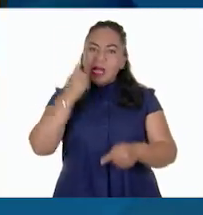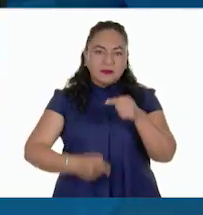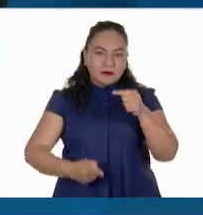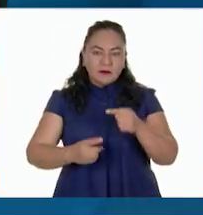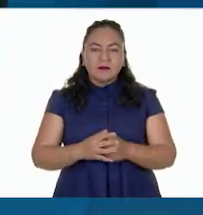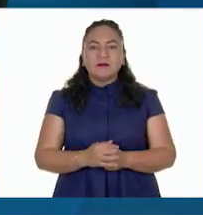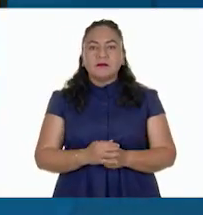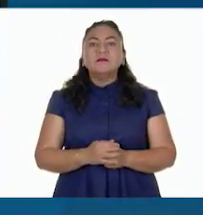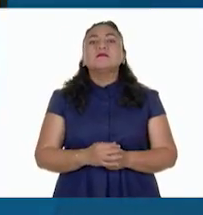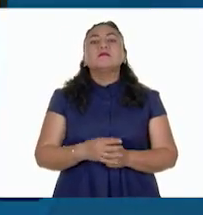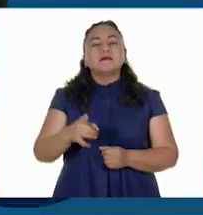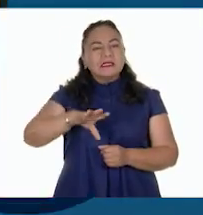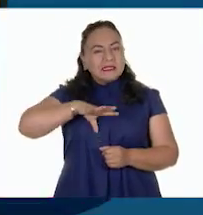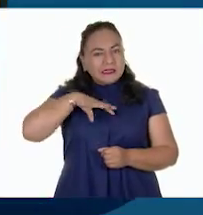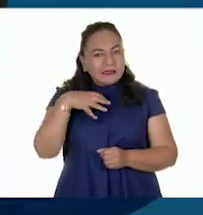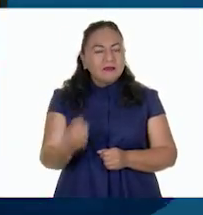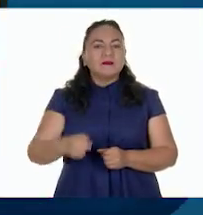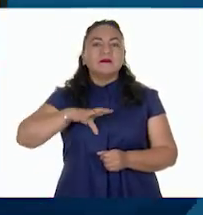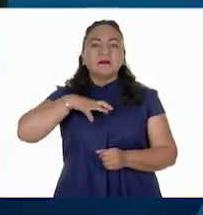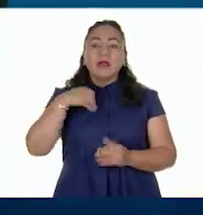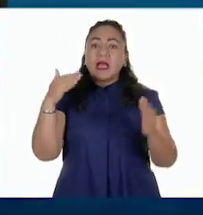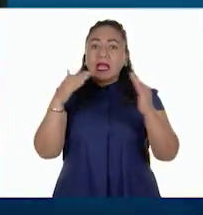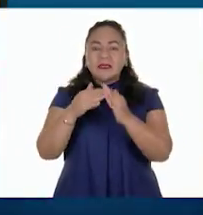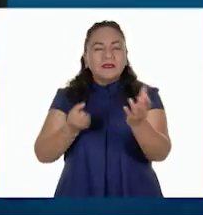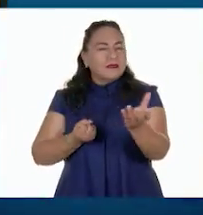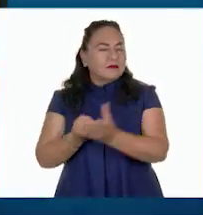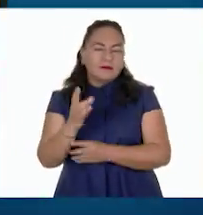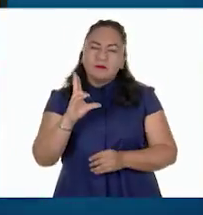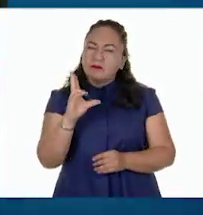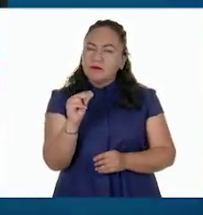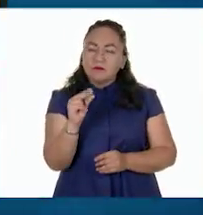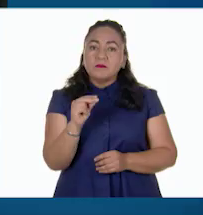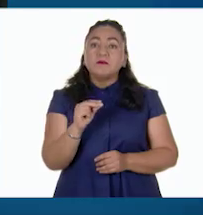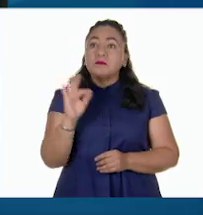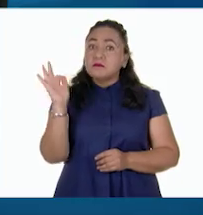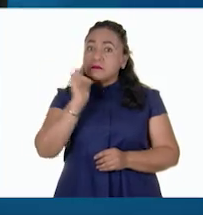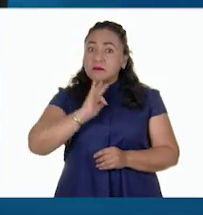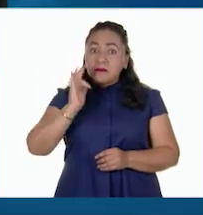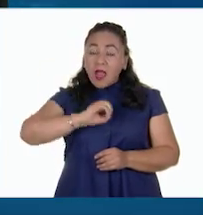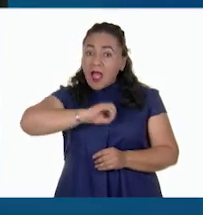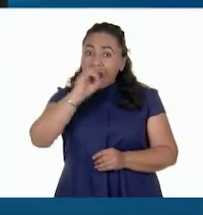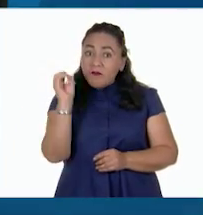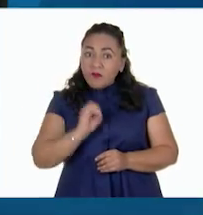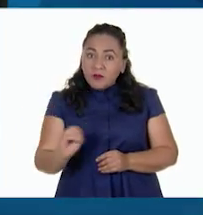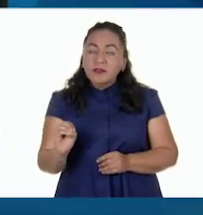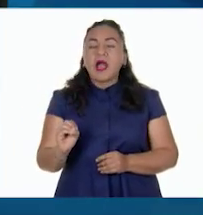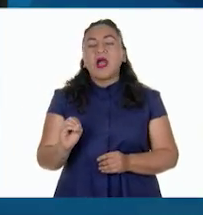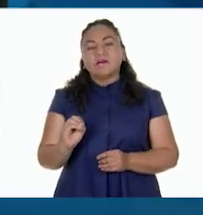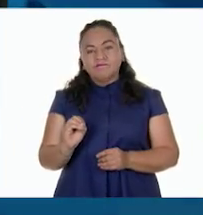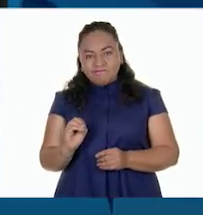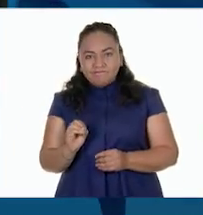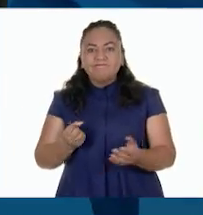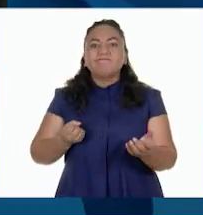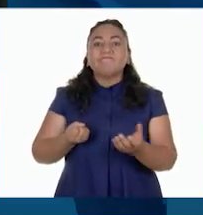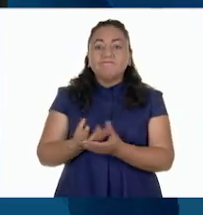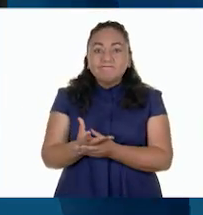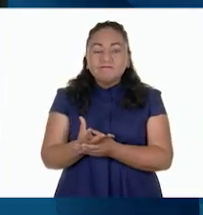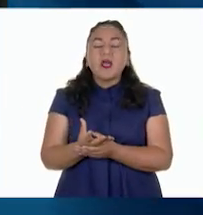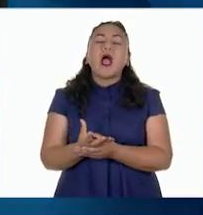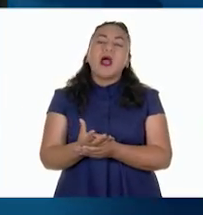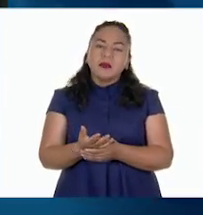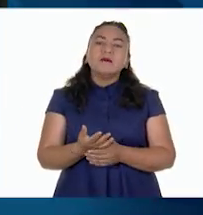Trata de no salir de casa a menos que sea muy necesario. Si lo haces,